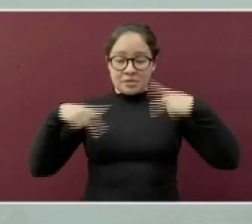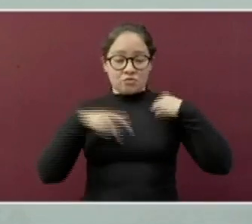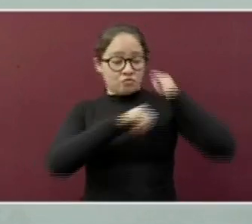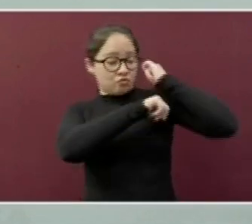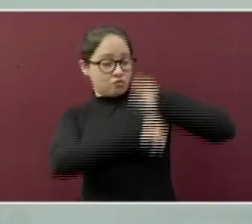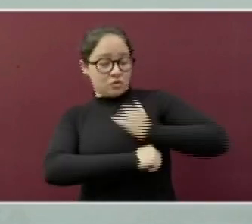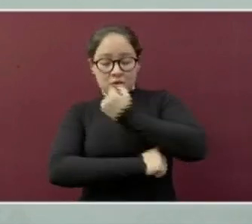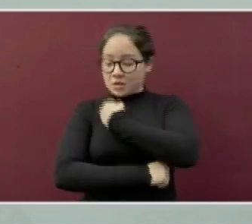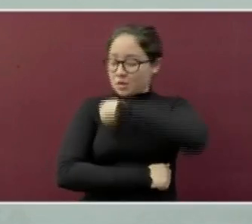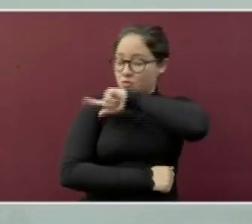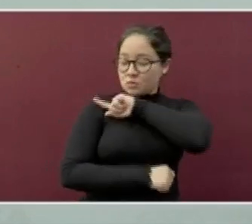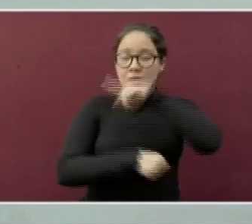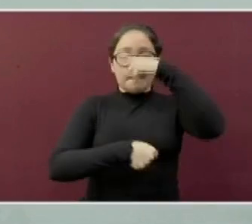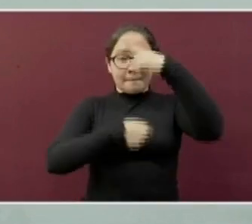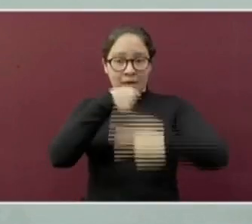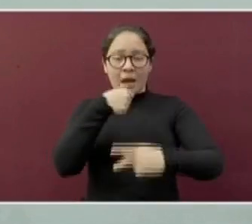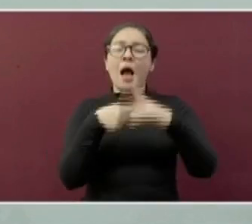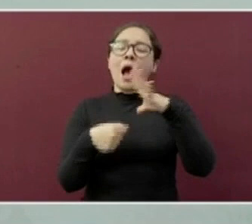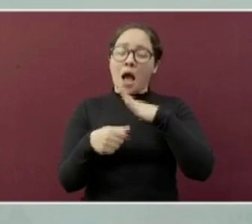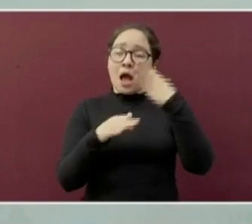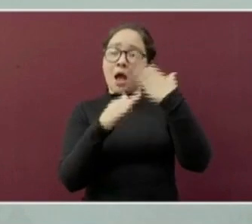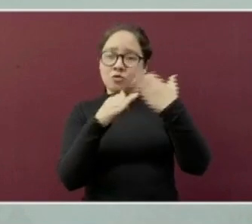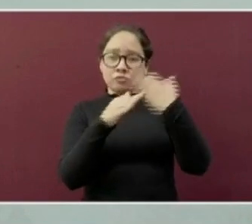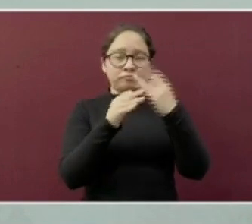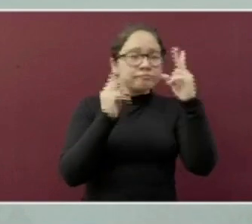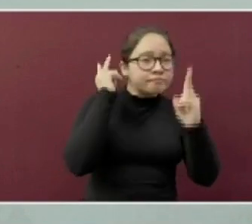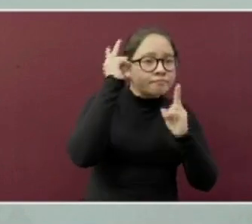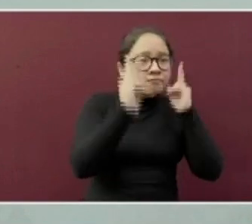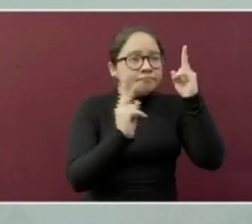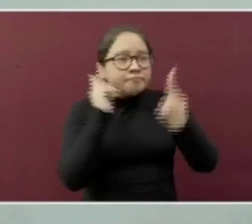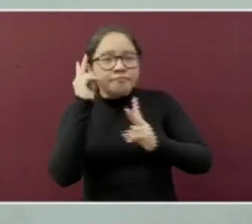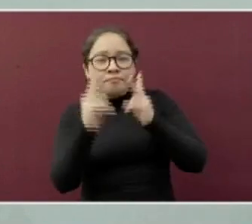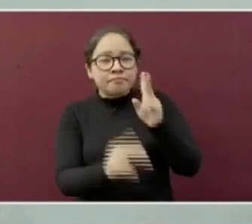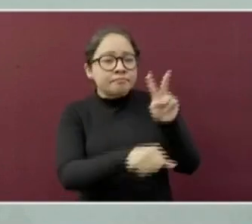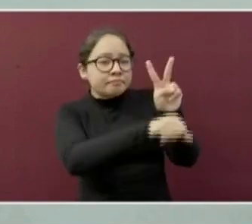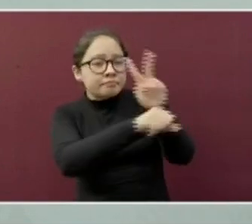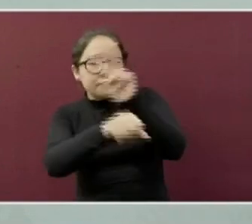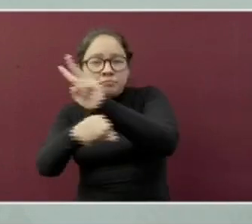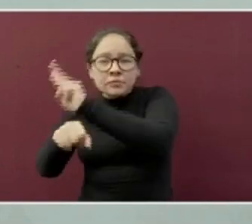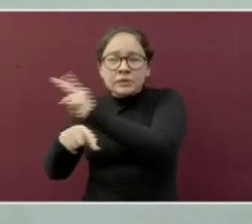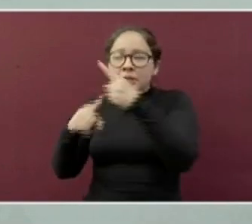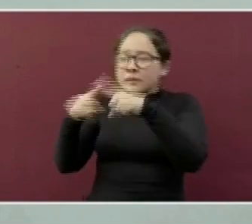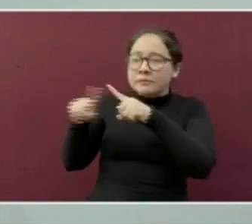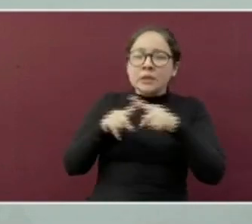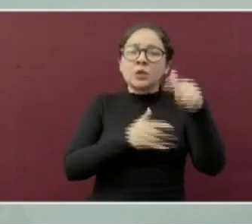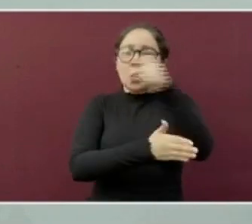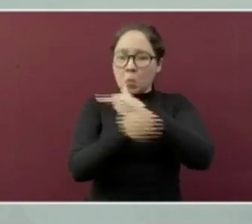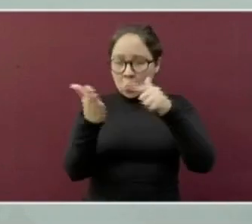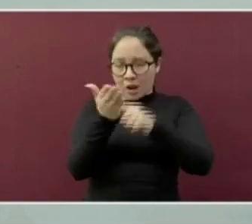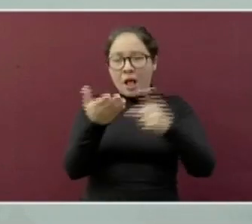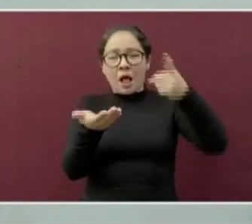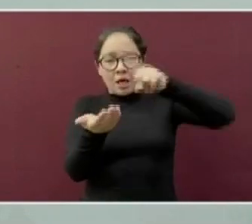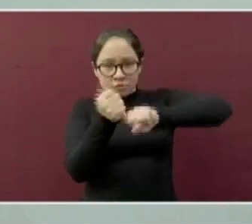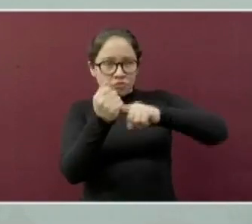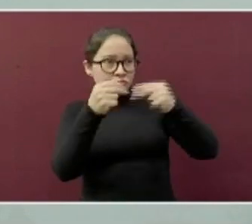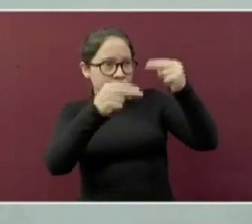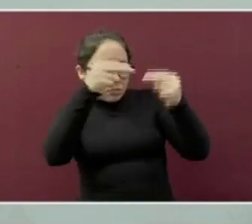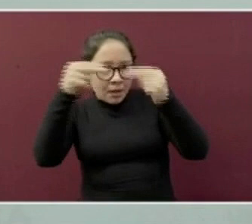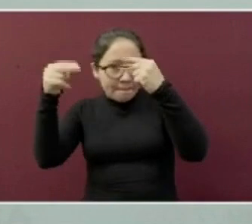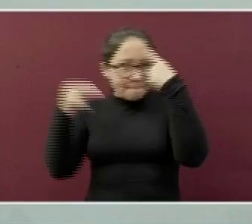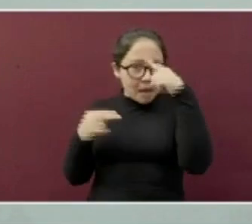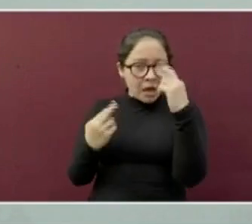sanitarios se encuentran realizando supervisiones aleatorias a los establecimientos para